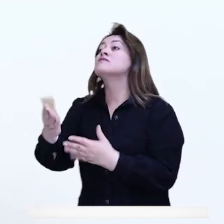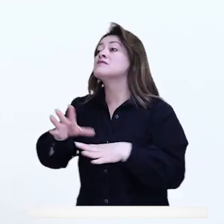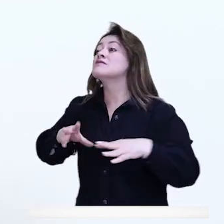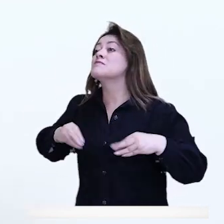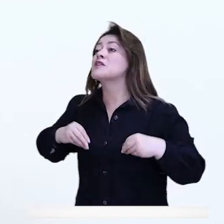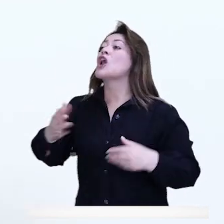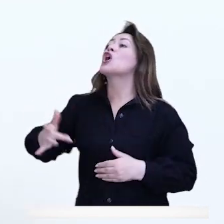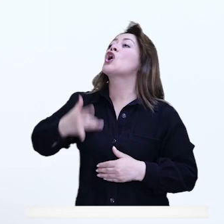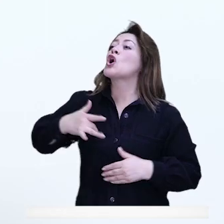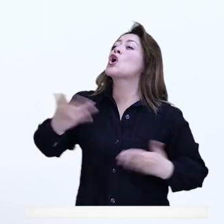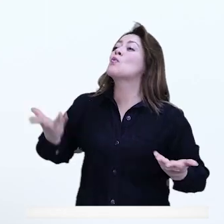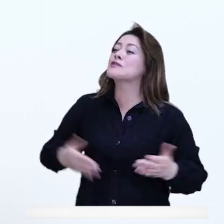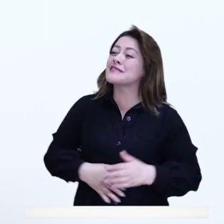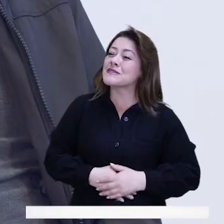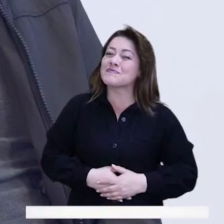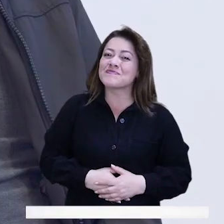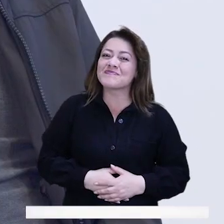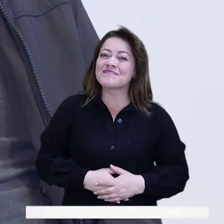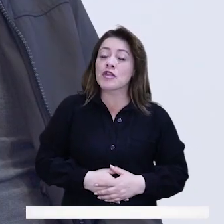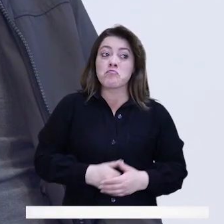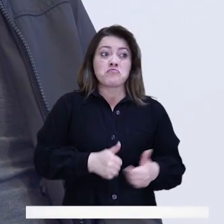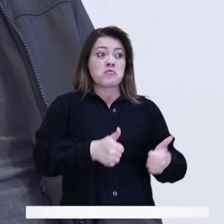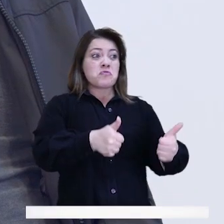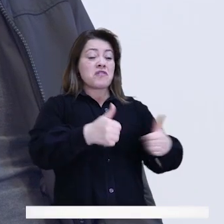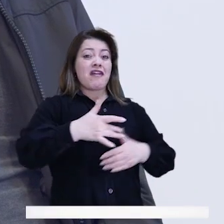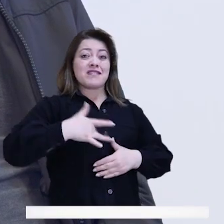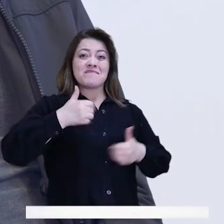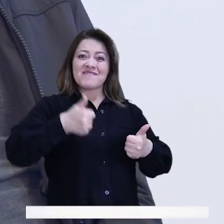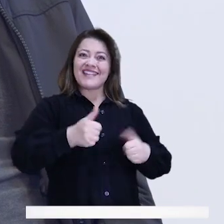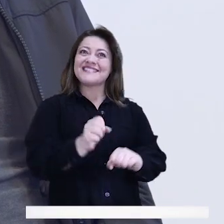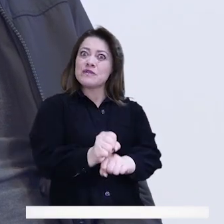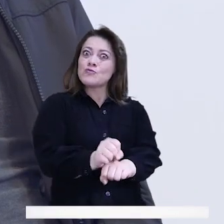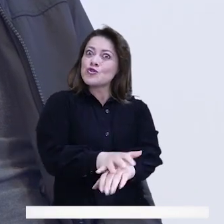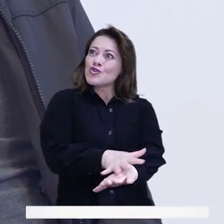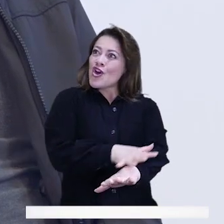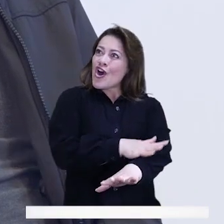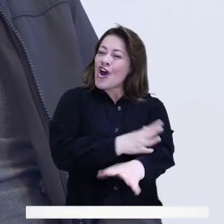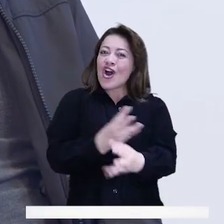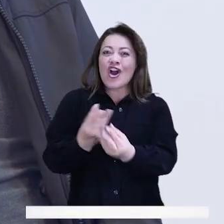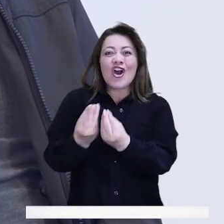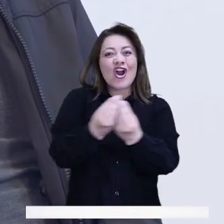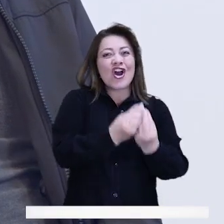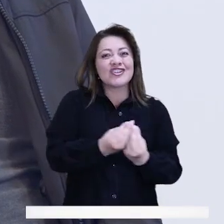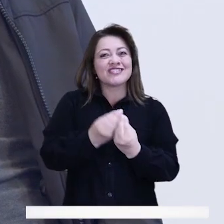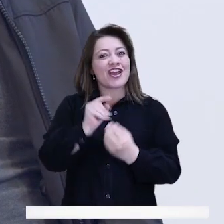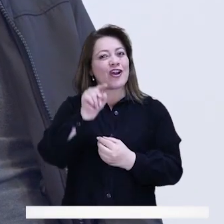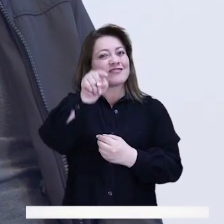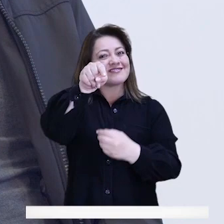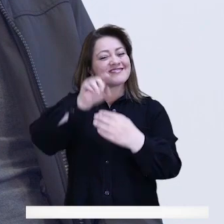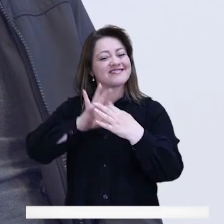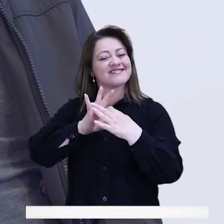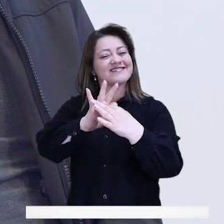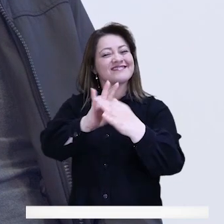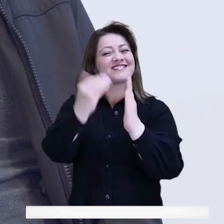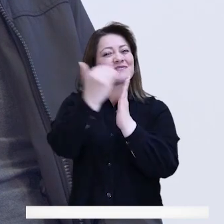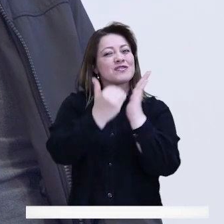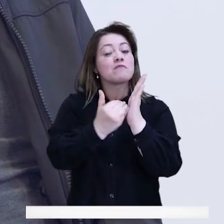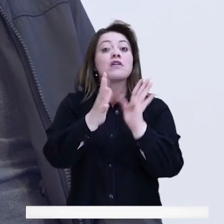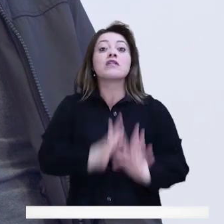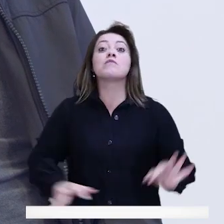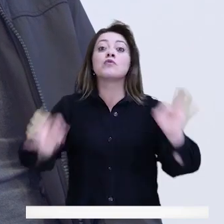aceptar esta invitación. ¿Cómo se sintieron en este primer programa, concejala? Muy bien, una emoción estar en el consejo contigo. Insisto,